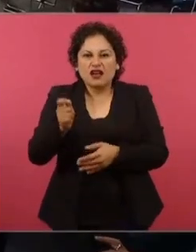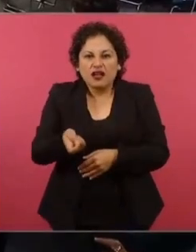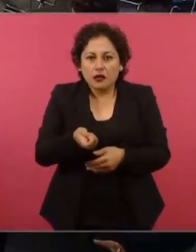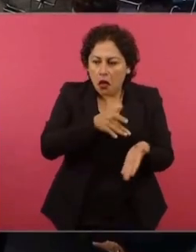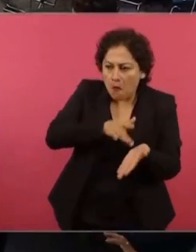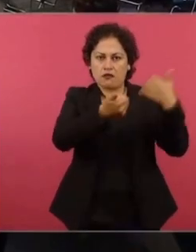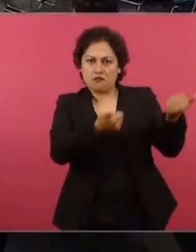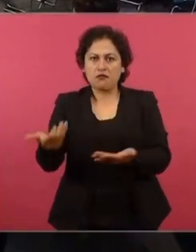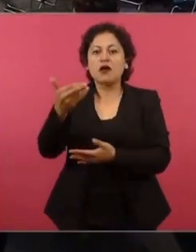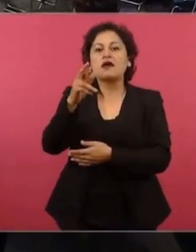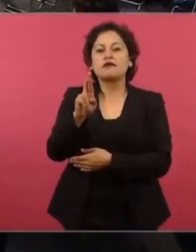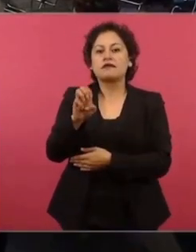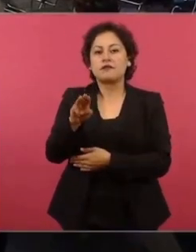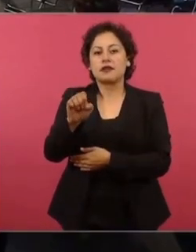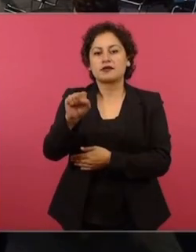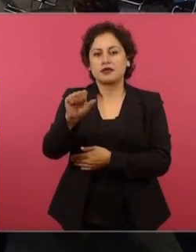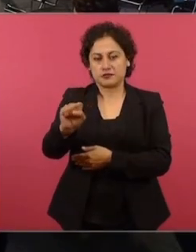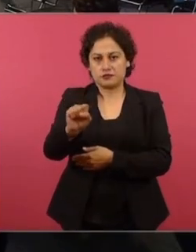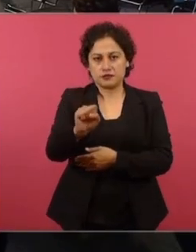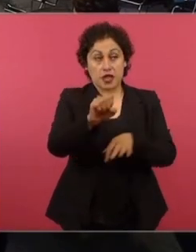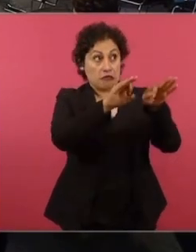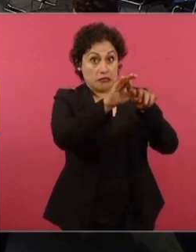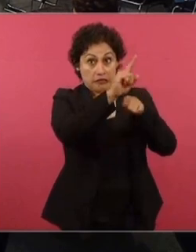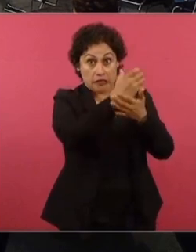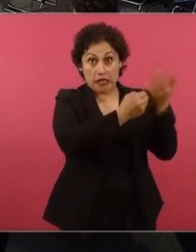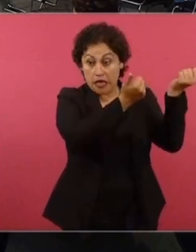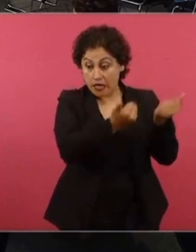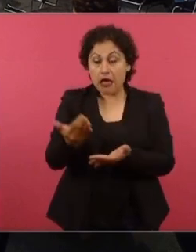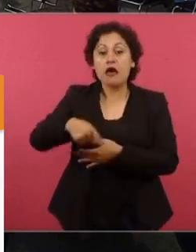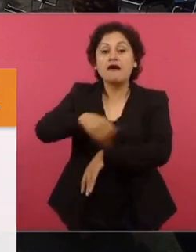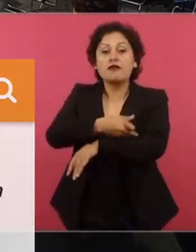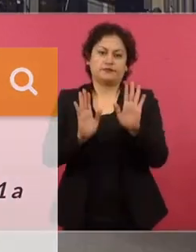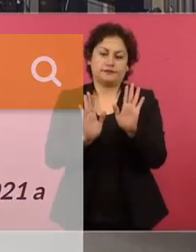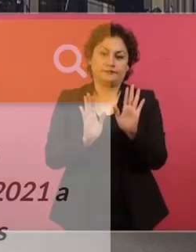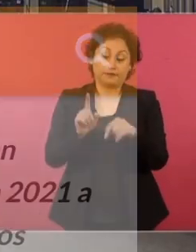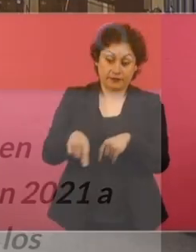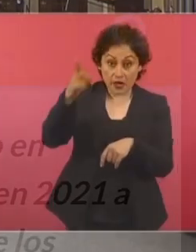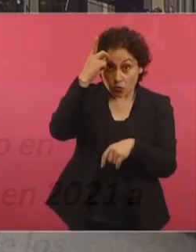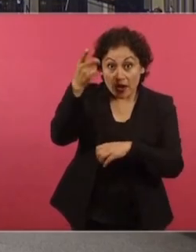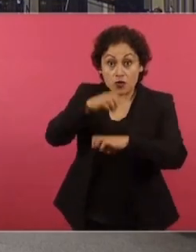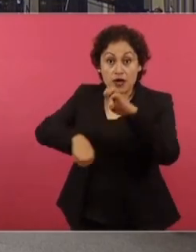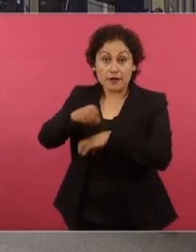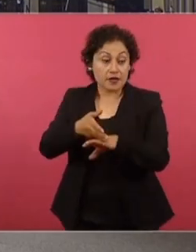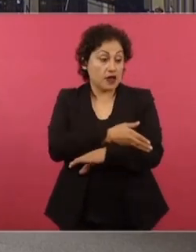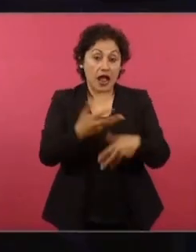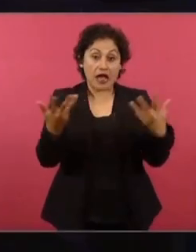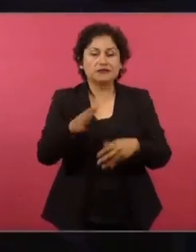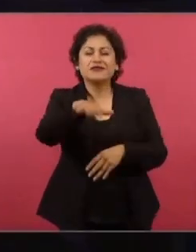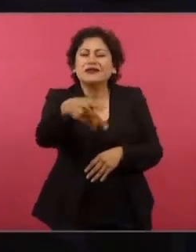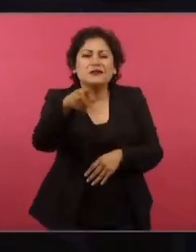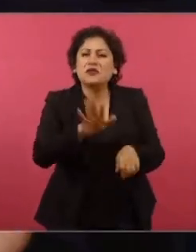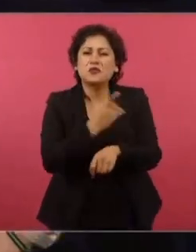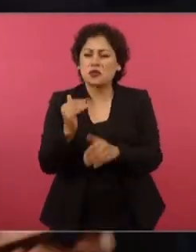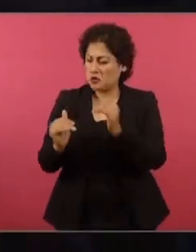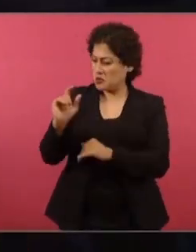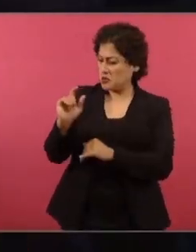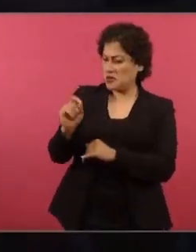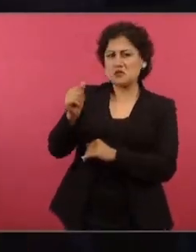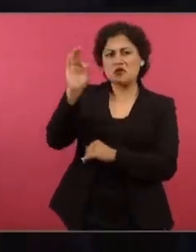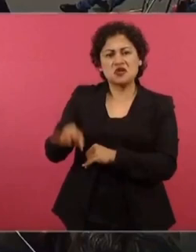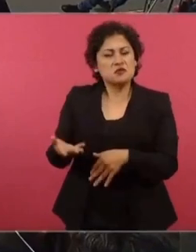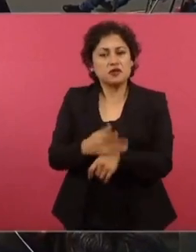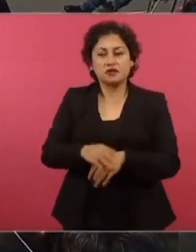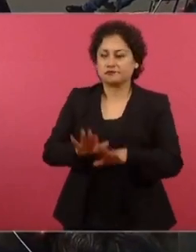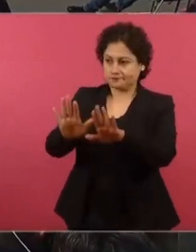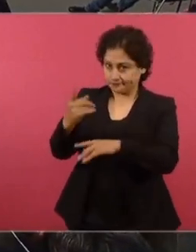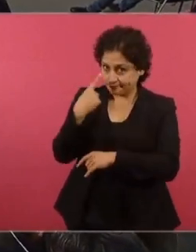enviando apoyos, remesas, que son el principal ingreso del país, la principal fuente de ingresos que tiene México. Pero no. ¿Pero por qué aumentó 26% y se rompe la racha de crecimiento? ¿Por qué